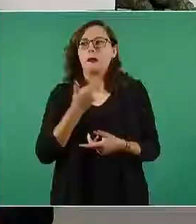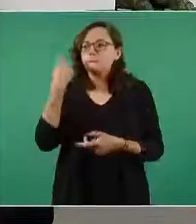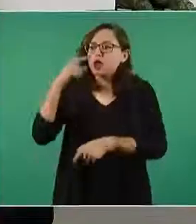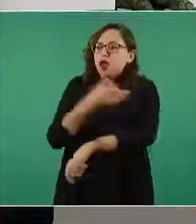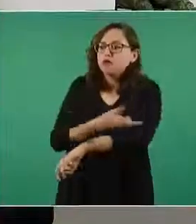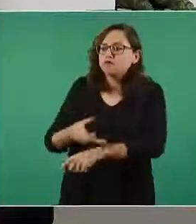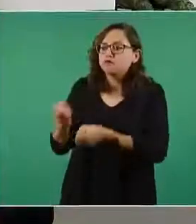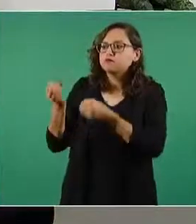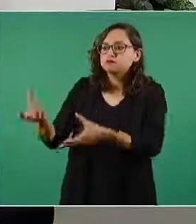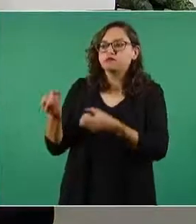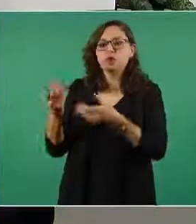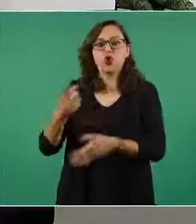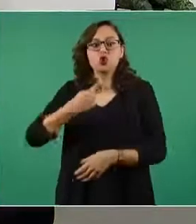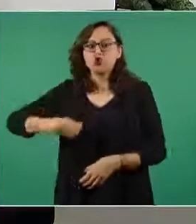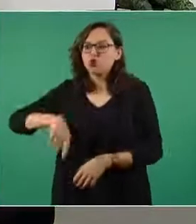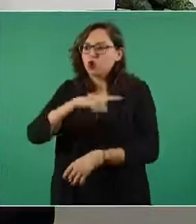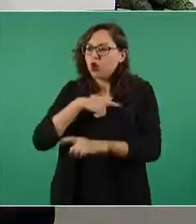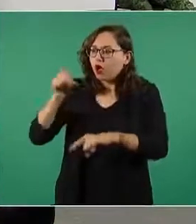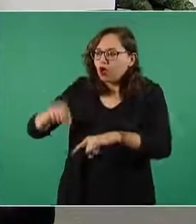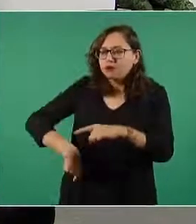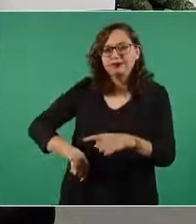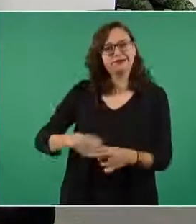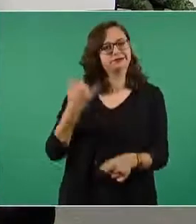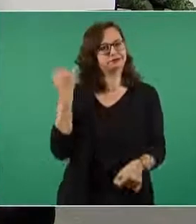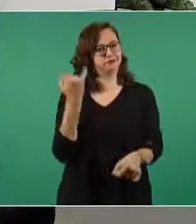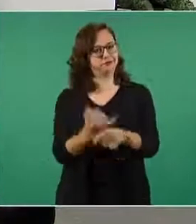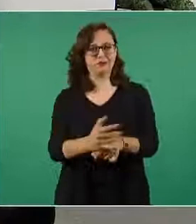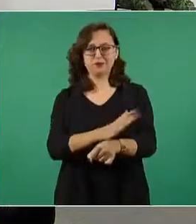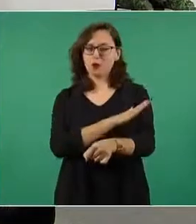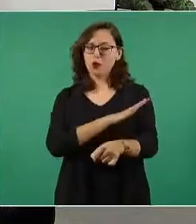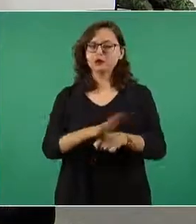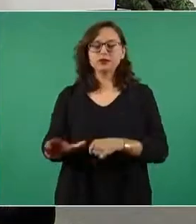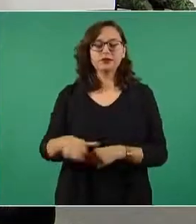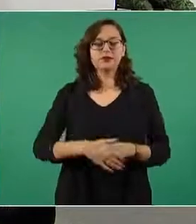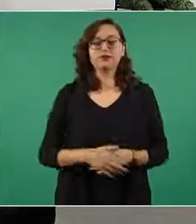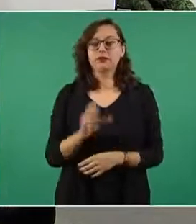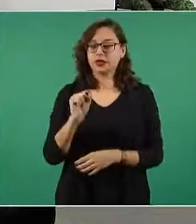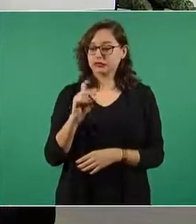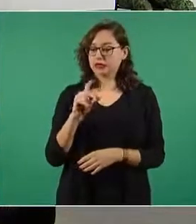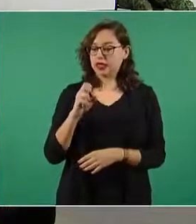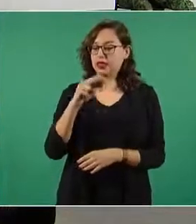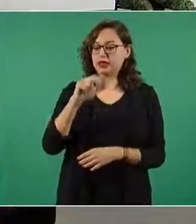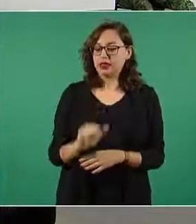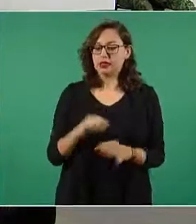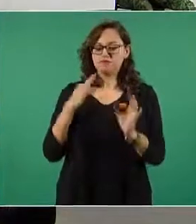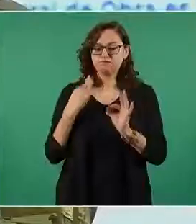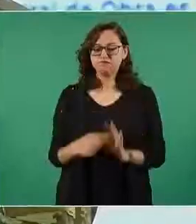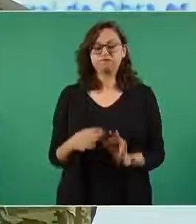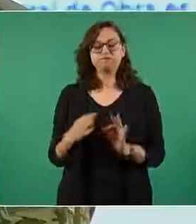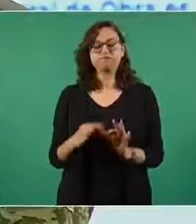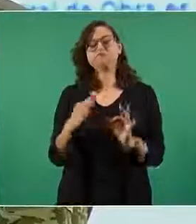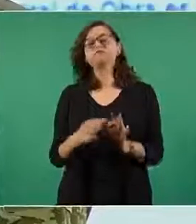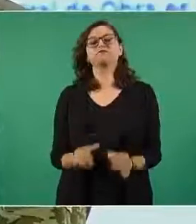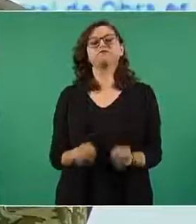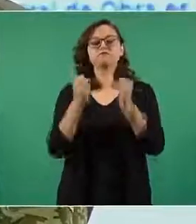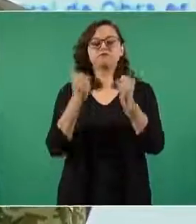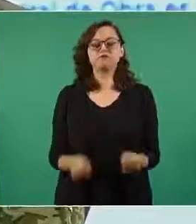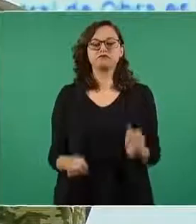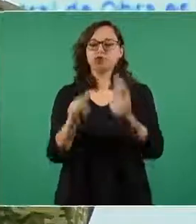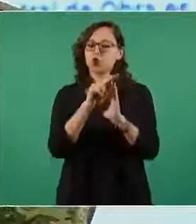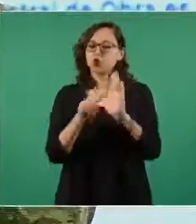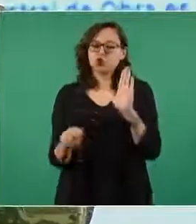tocar el dinero de los trabajadores esta secretaría ha cumplido y continuará cumpliendo plenamente con lo que estipula la